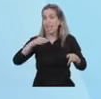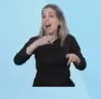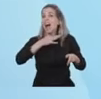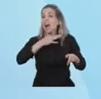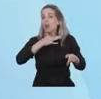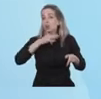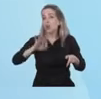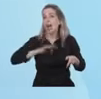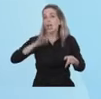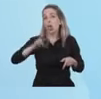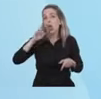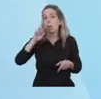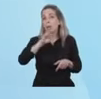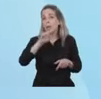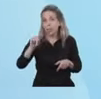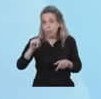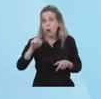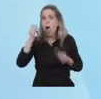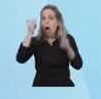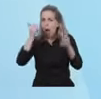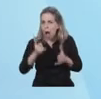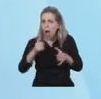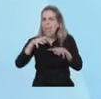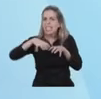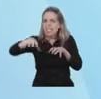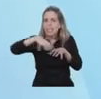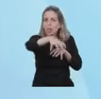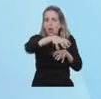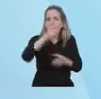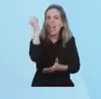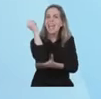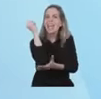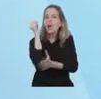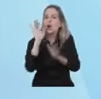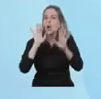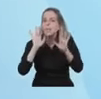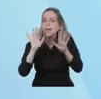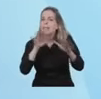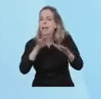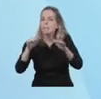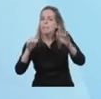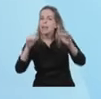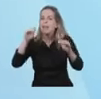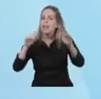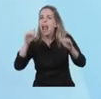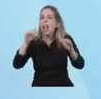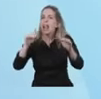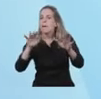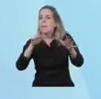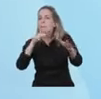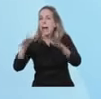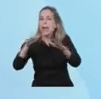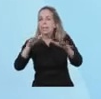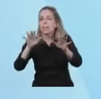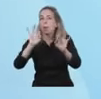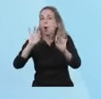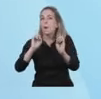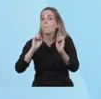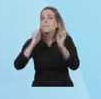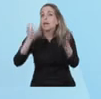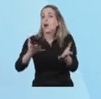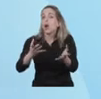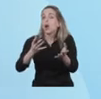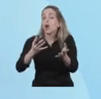hay sectores muy importantes de la economía que están a un nivel similar o mejor que los que estaban en el año